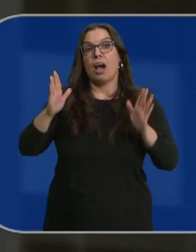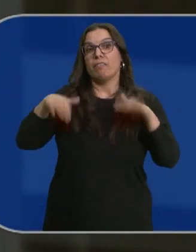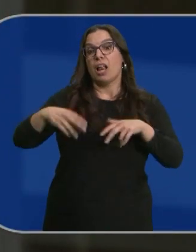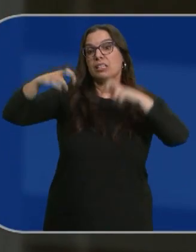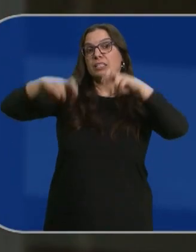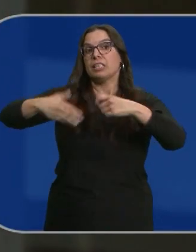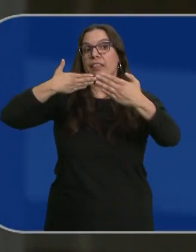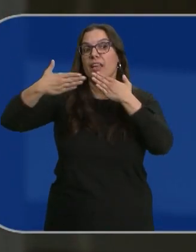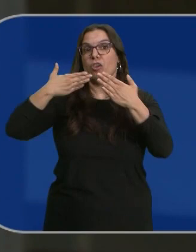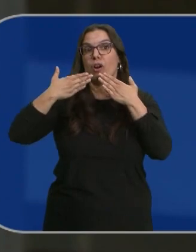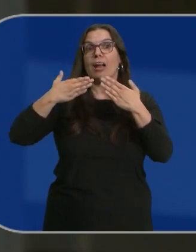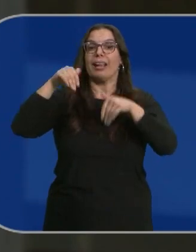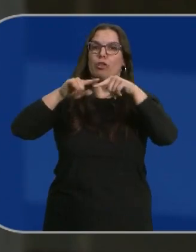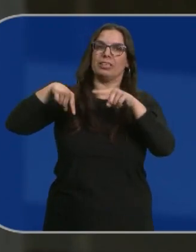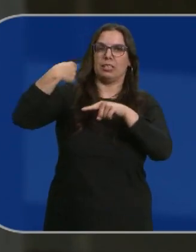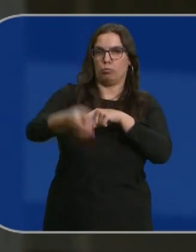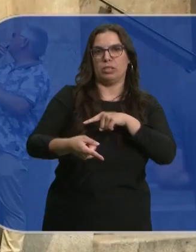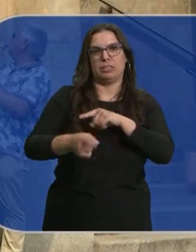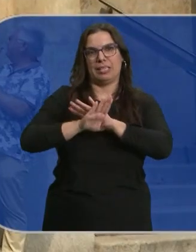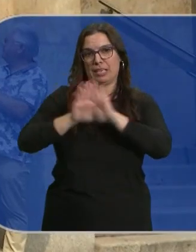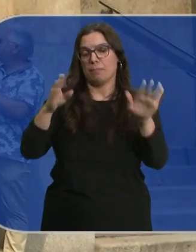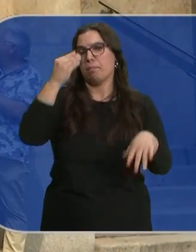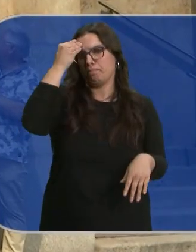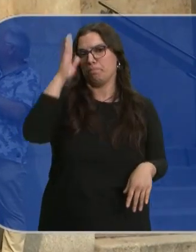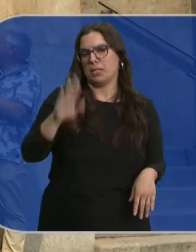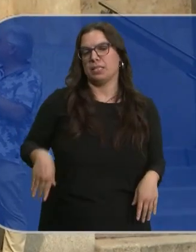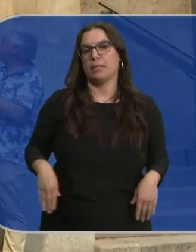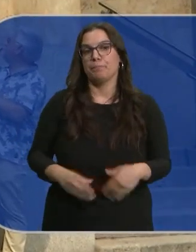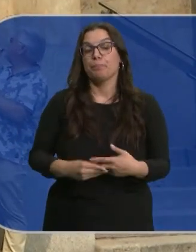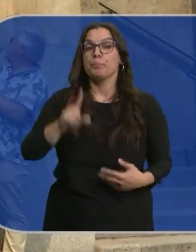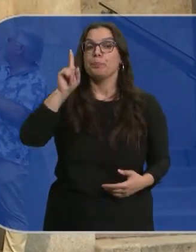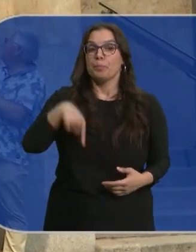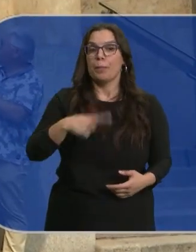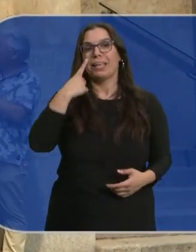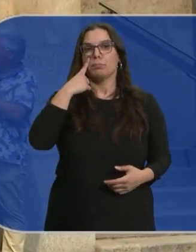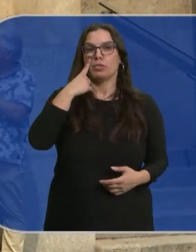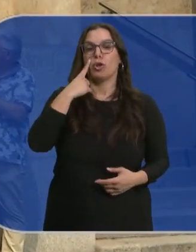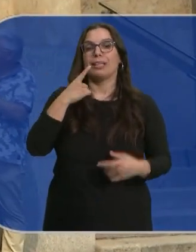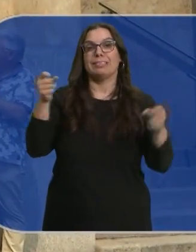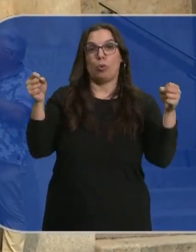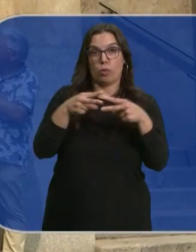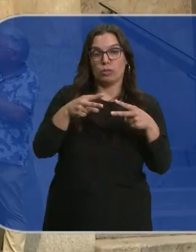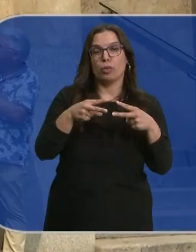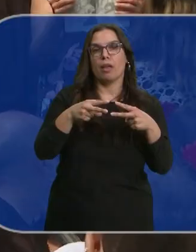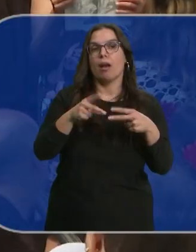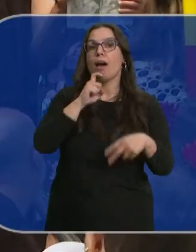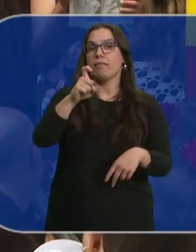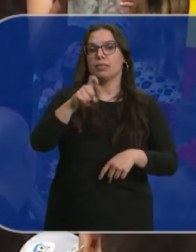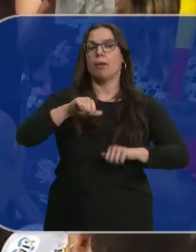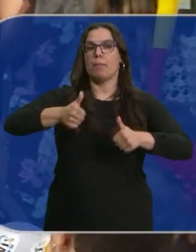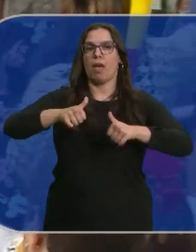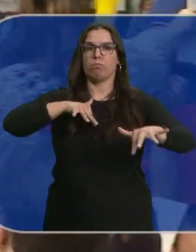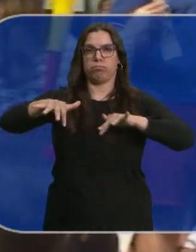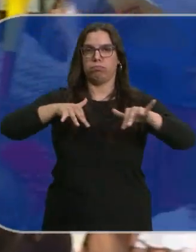se sienten a dialogar una vez pasadas las elecciones generales del 23 de julio. También los inspectores de la Seguridad Social anuncian